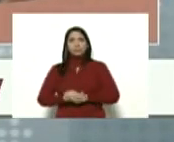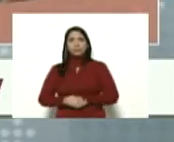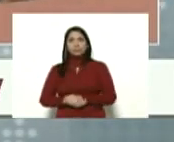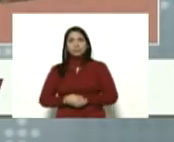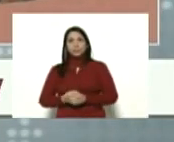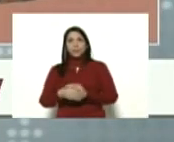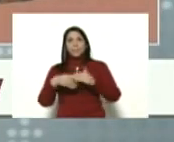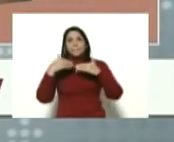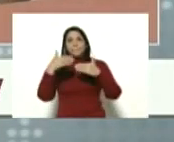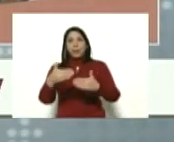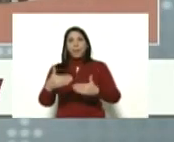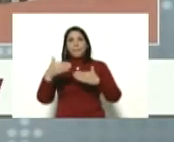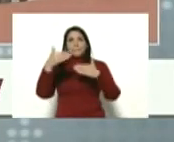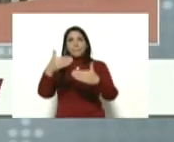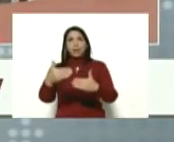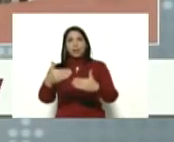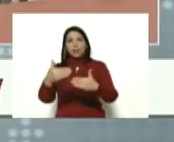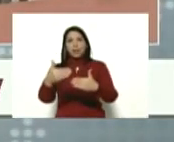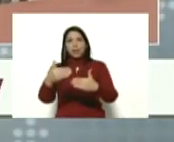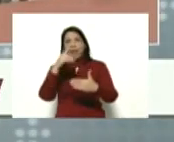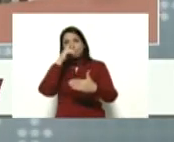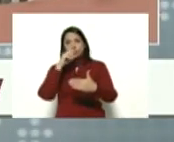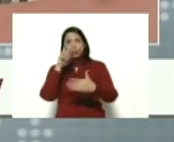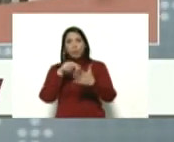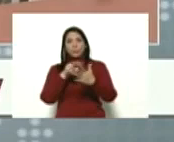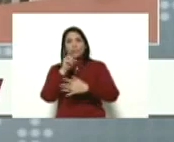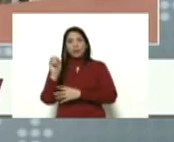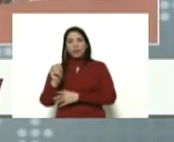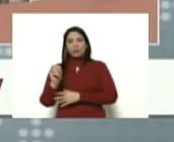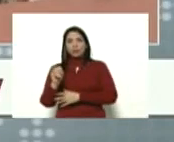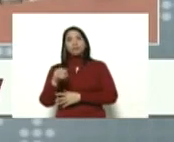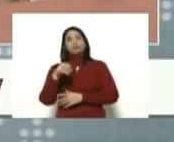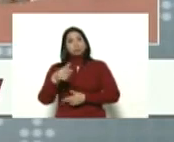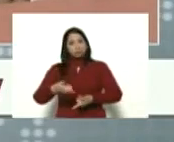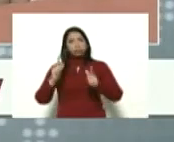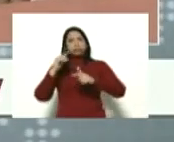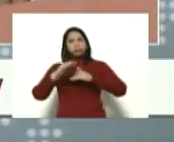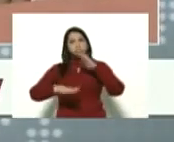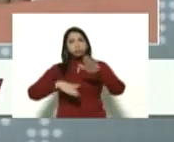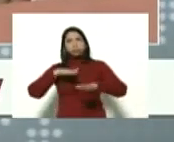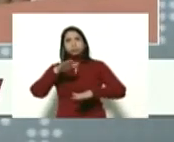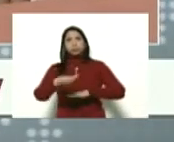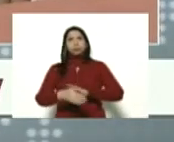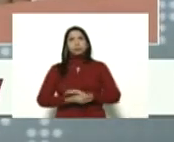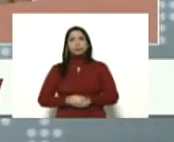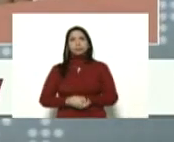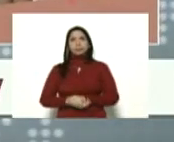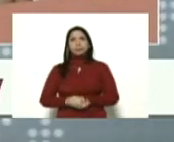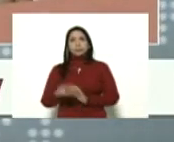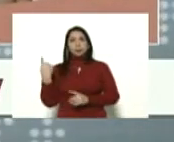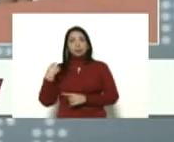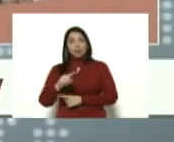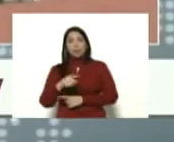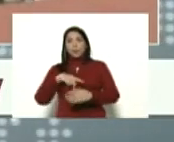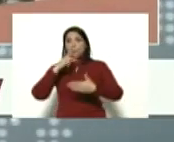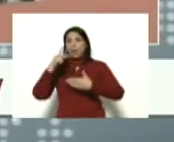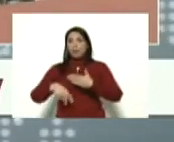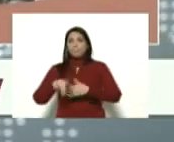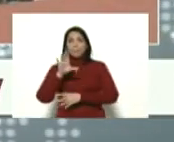progresivas del año 2020 autorizado avanzar vencer tenemos el plan de la patria